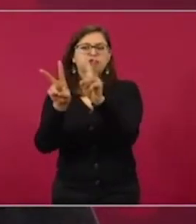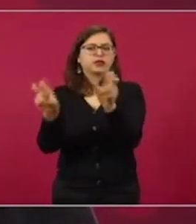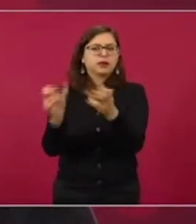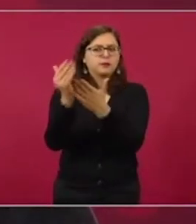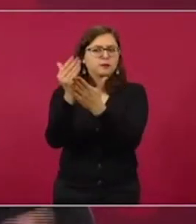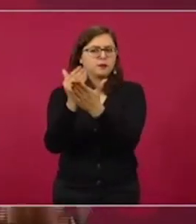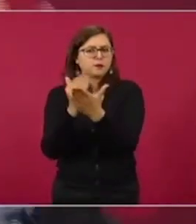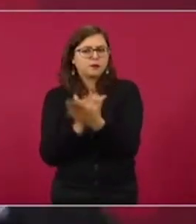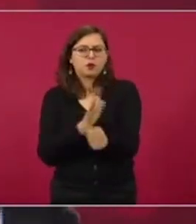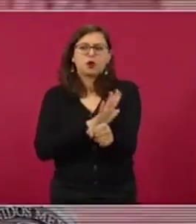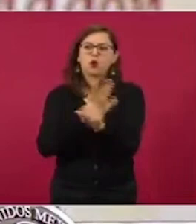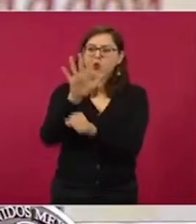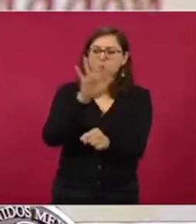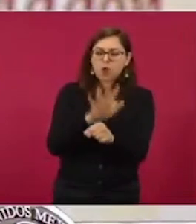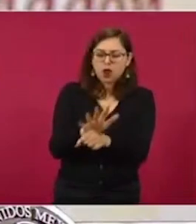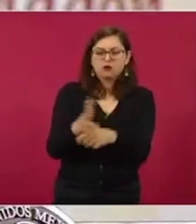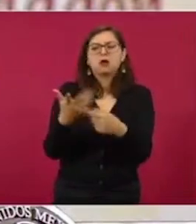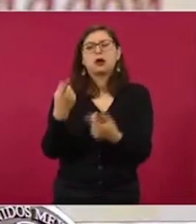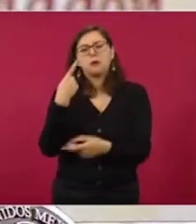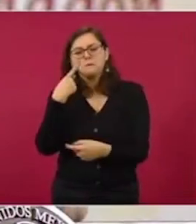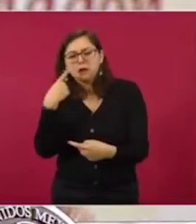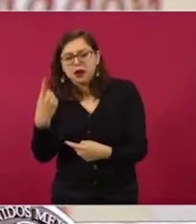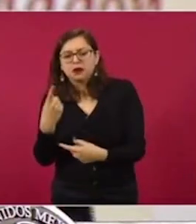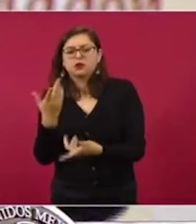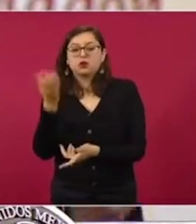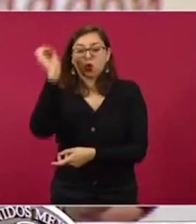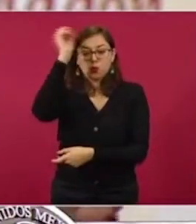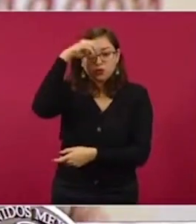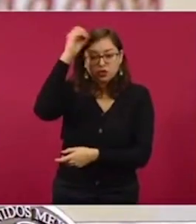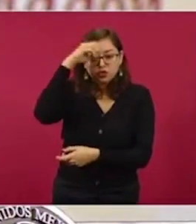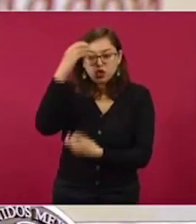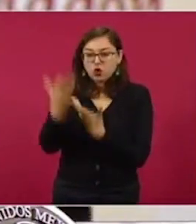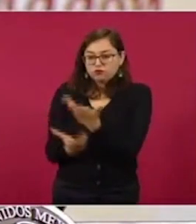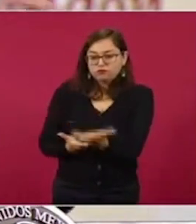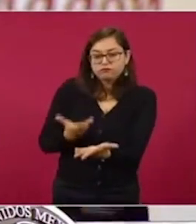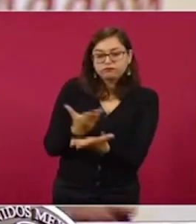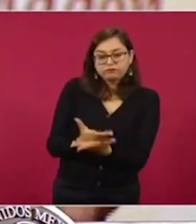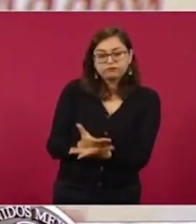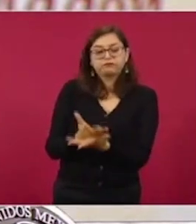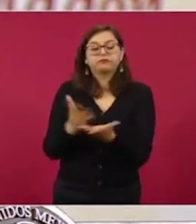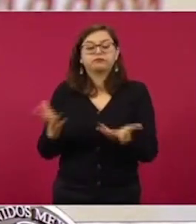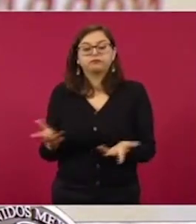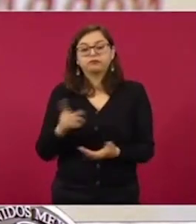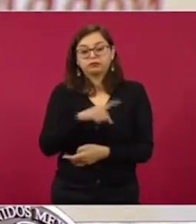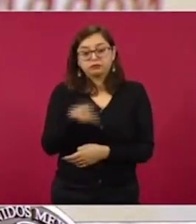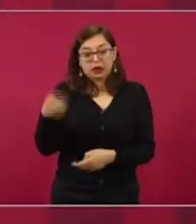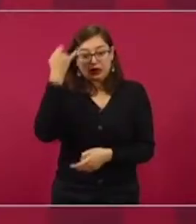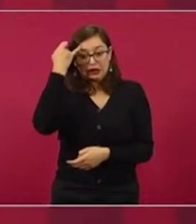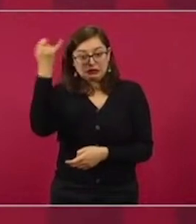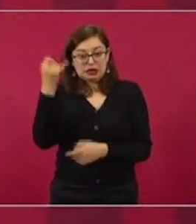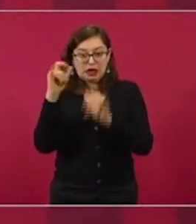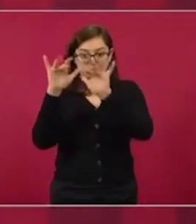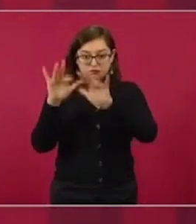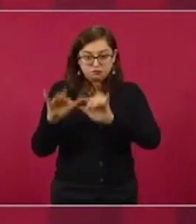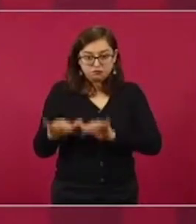nuestros puntos de vista. En otros, nos han venido ya adelantando de iniciativas que están